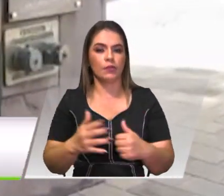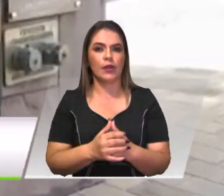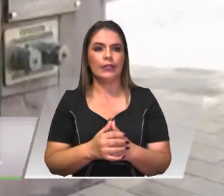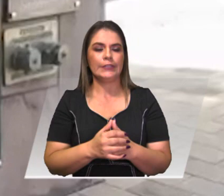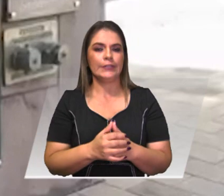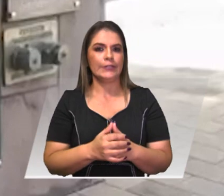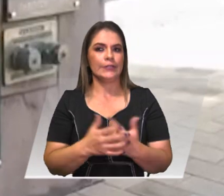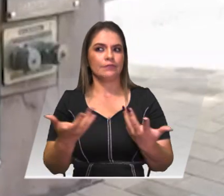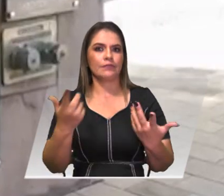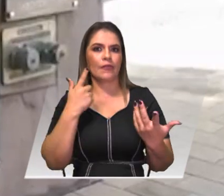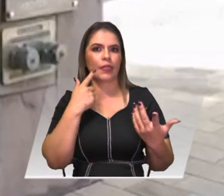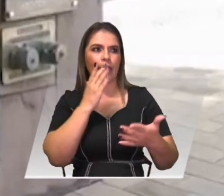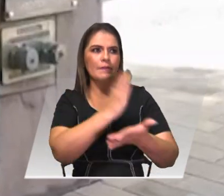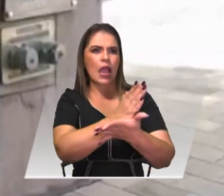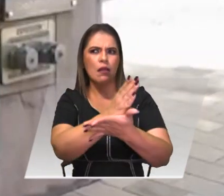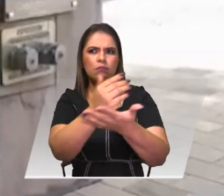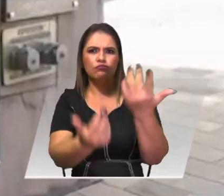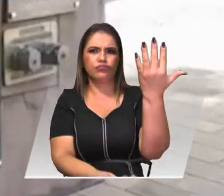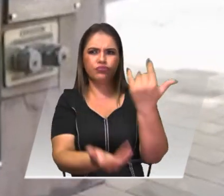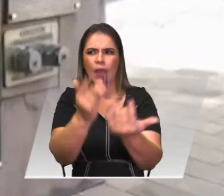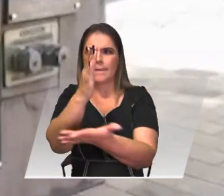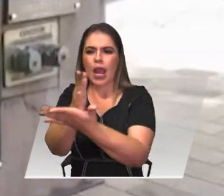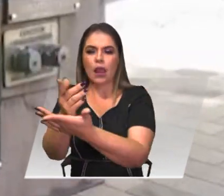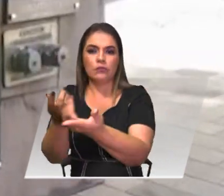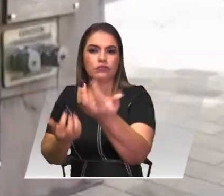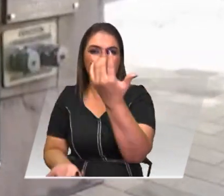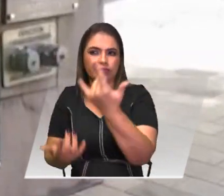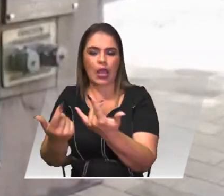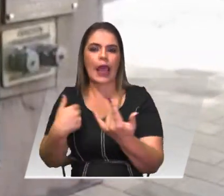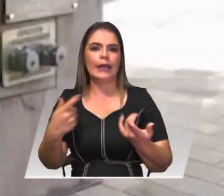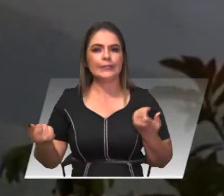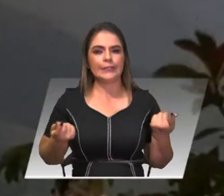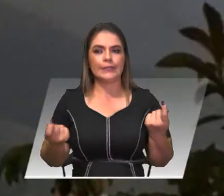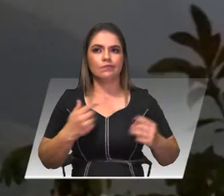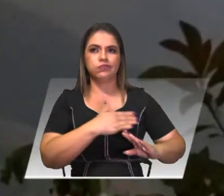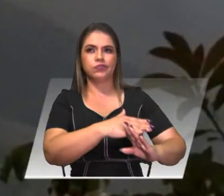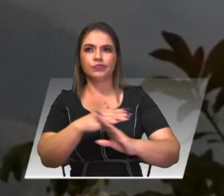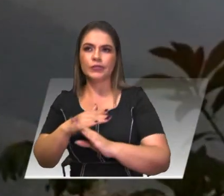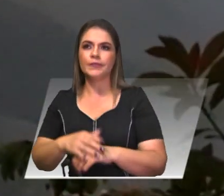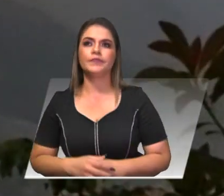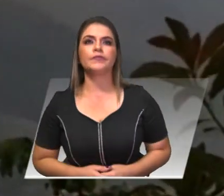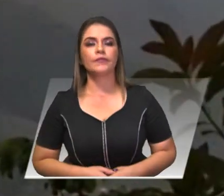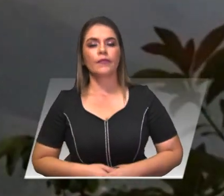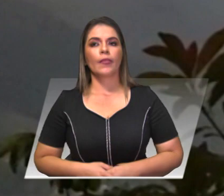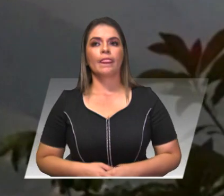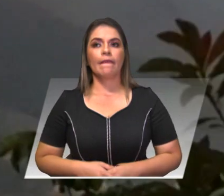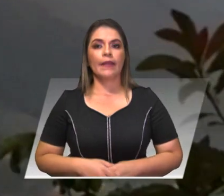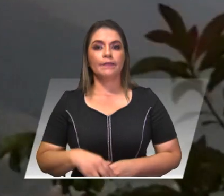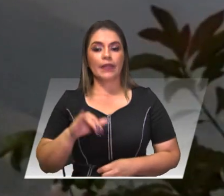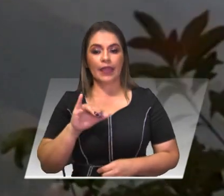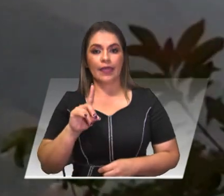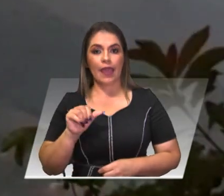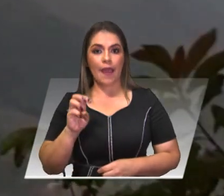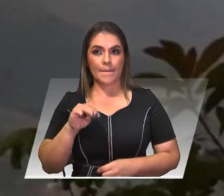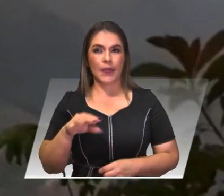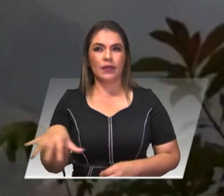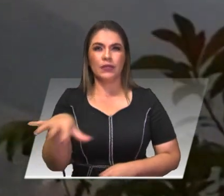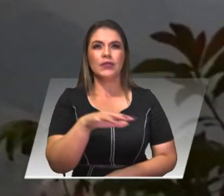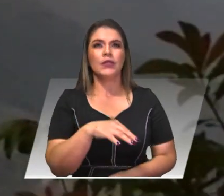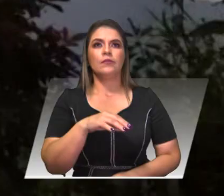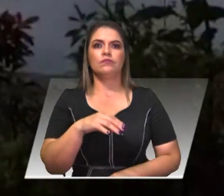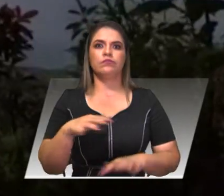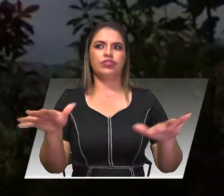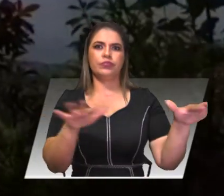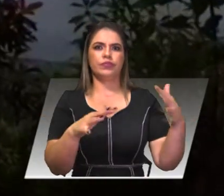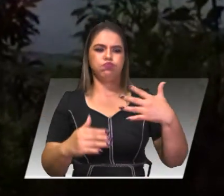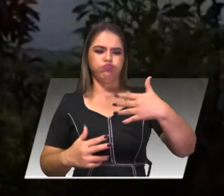atender los incidentes de ciudad presentados por incendios forestales en esta temporada. De acuerdo con el IDEAM, la región andina tiene amenaza de hasta